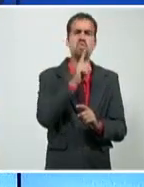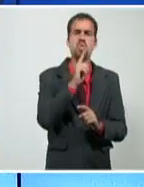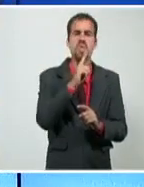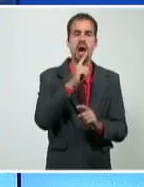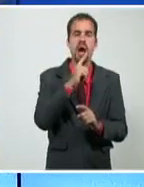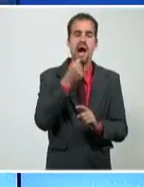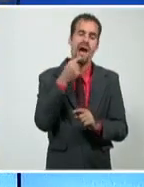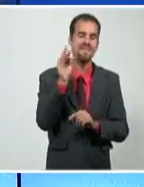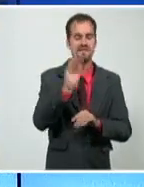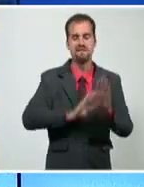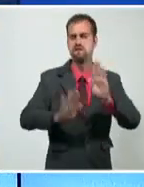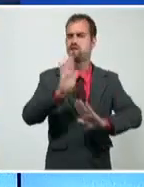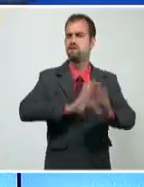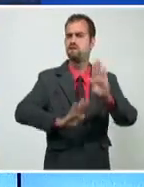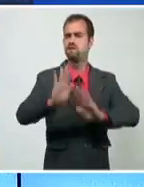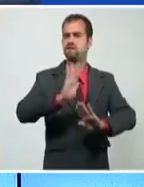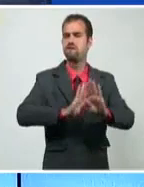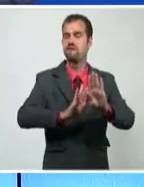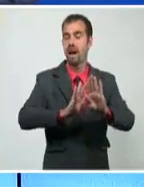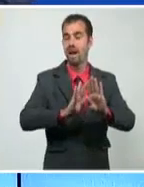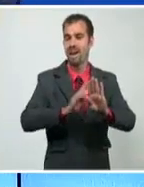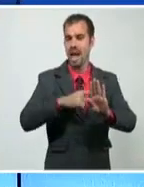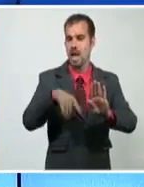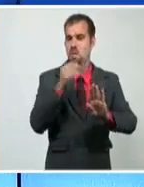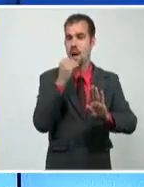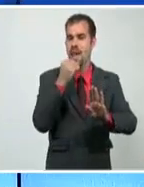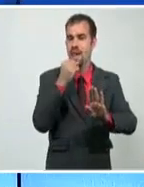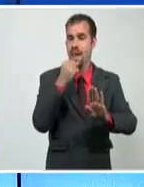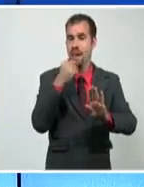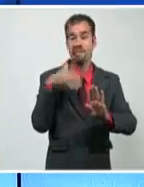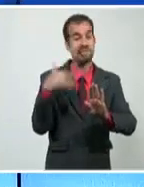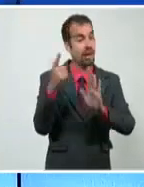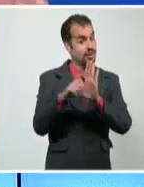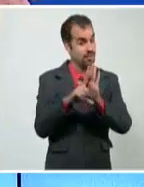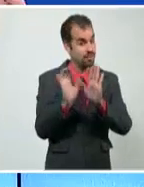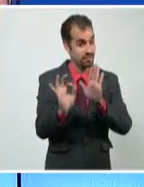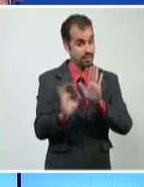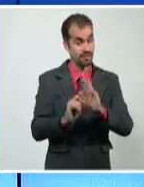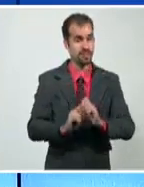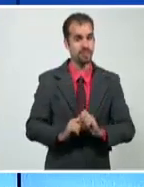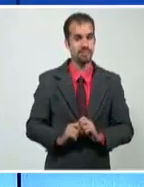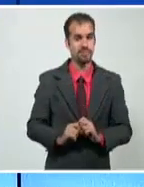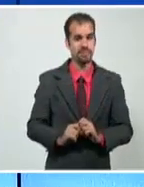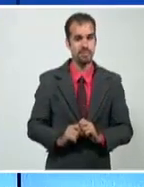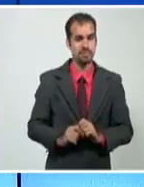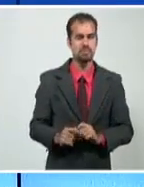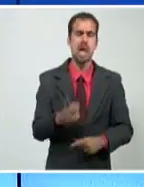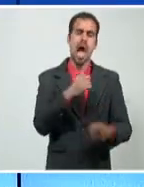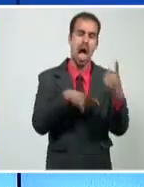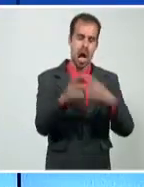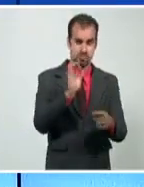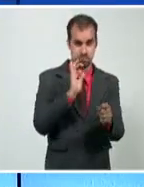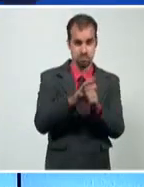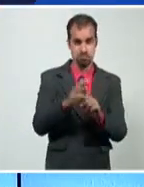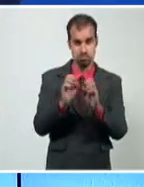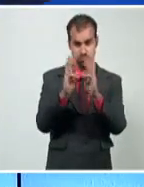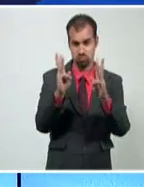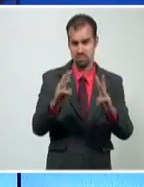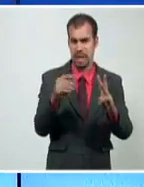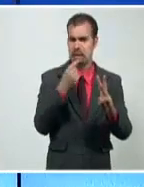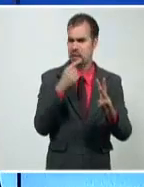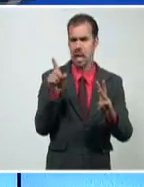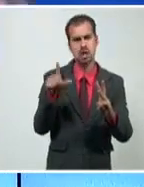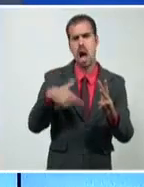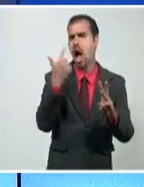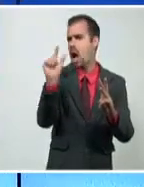y en no pocas ocasiones ha coqueteado con la ley. ¿Cómo no? Hoy, como reacciones de algunos, se repite que Tania es artista.